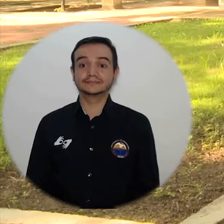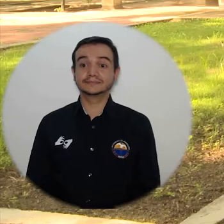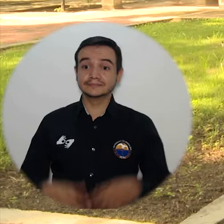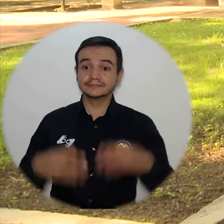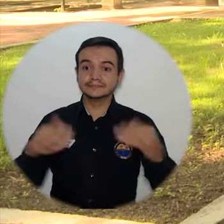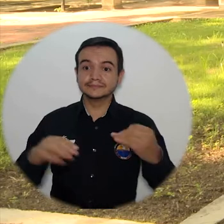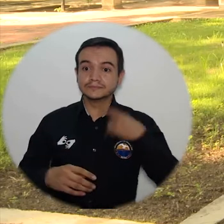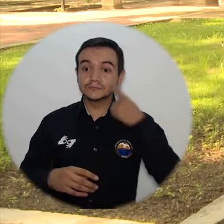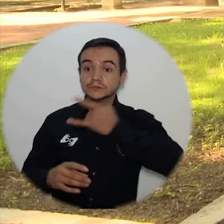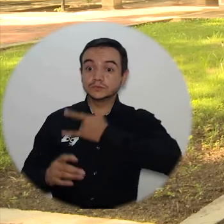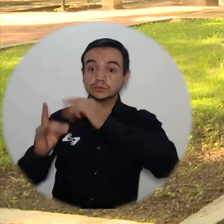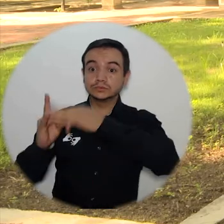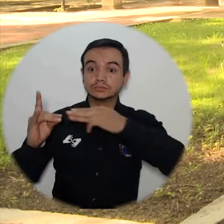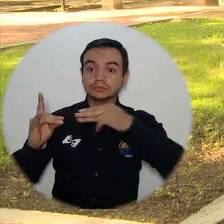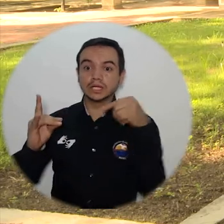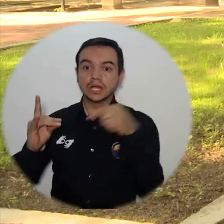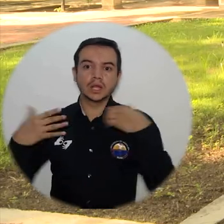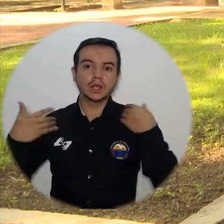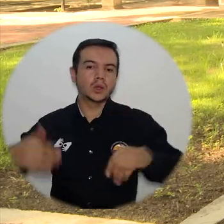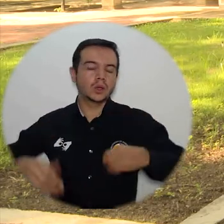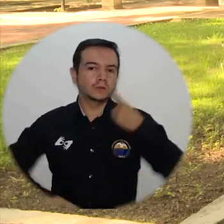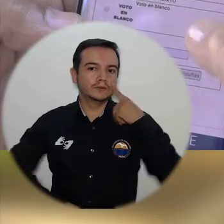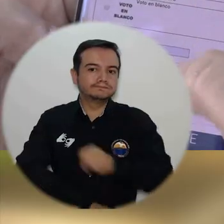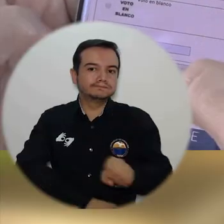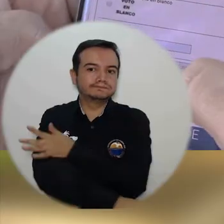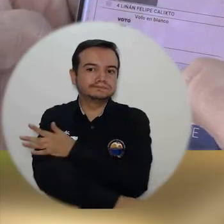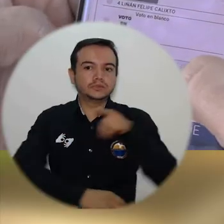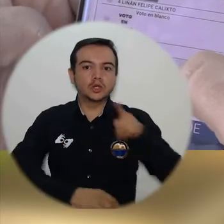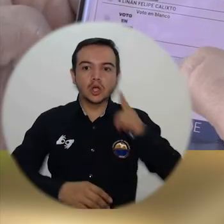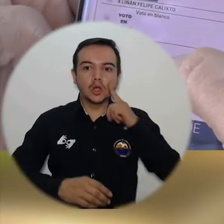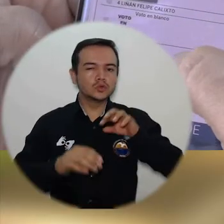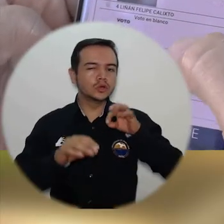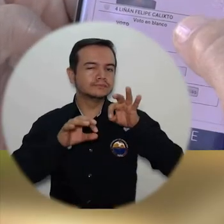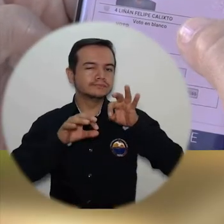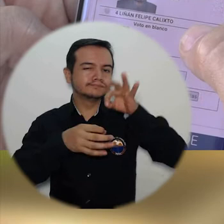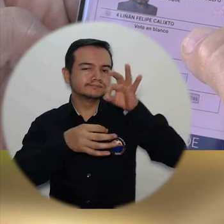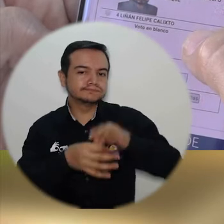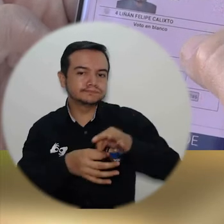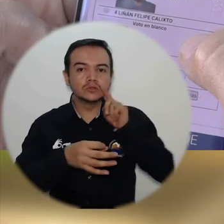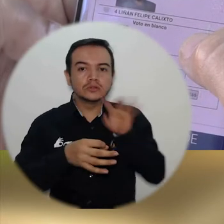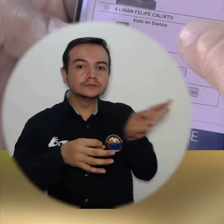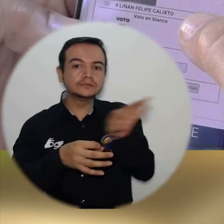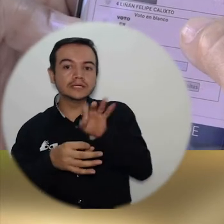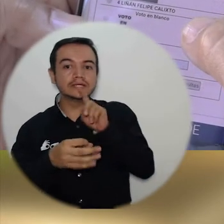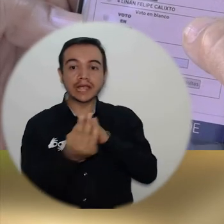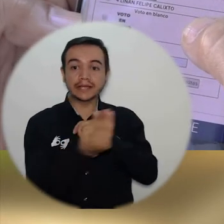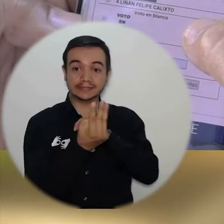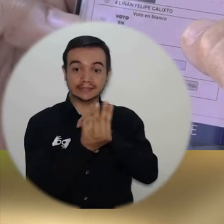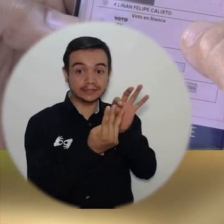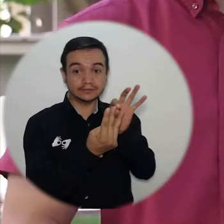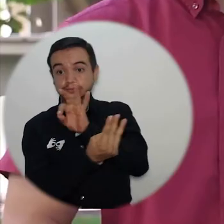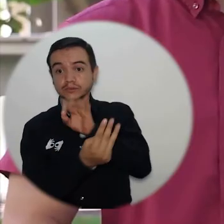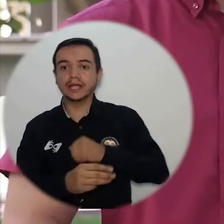La Universidad del Magdalena vivió un intenso e histórico proceso de consulta para la selección de Terna para designación del rector periodo 2020